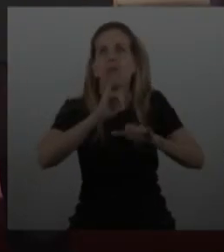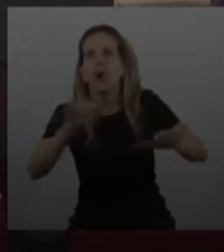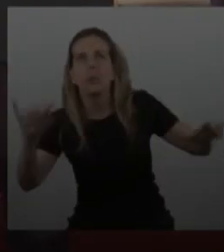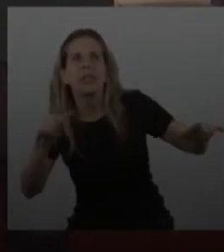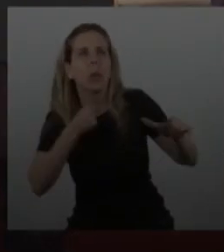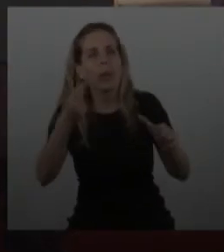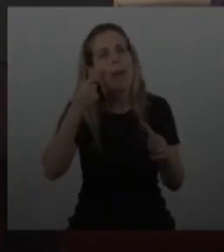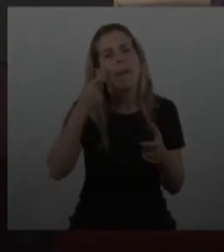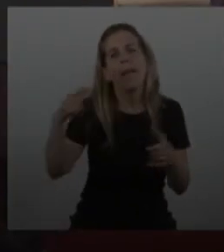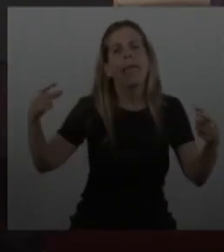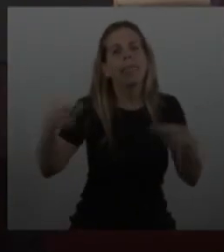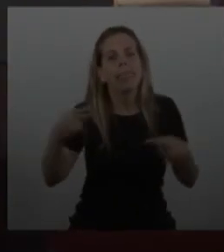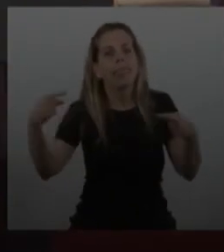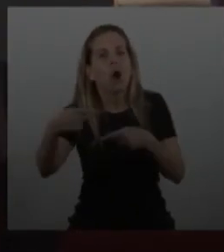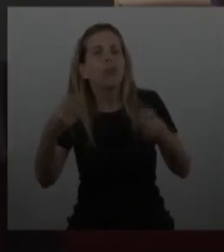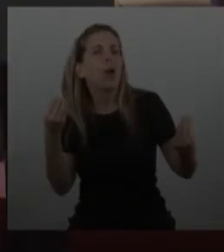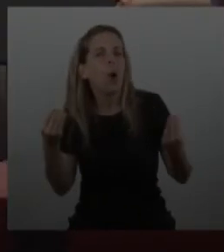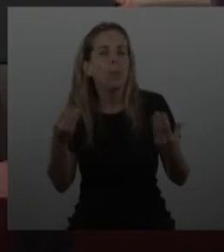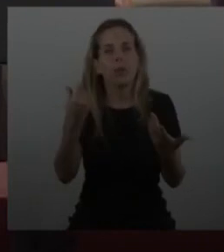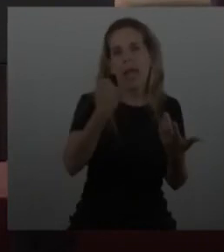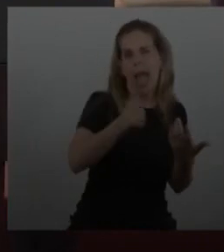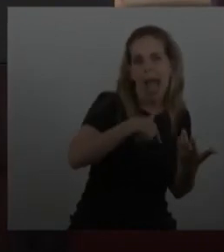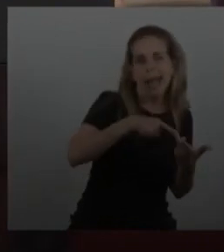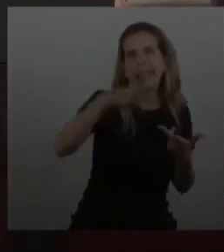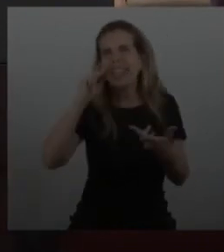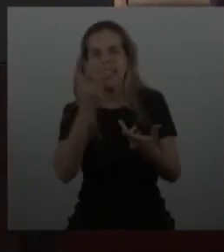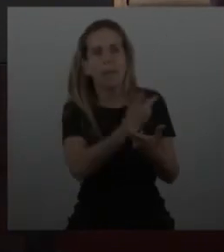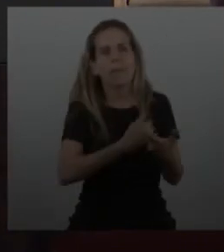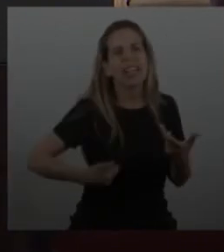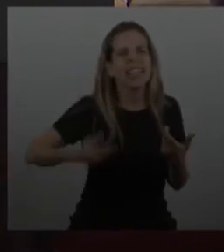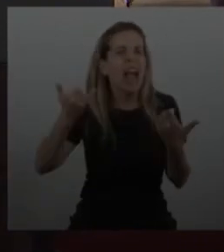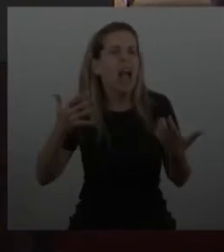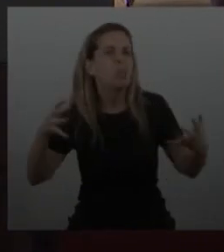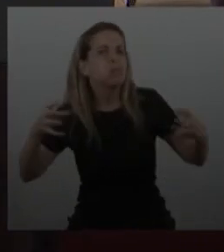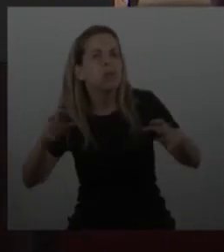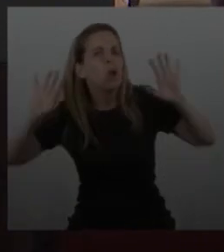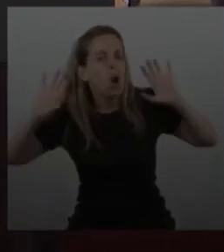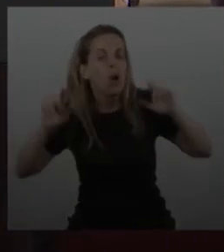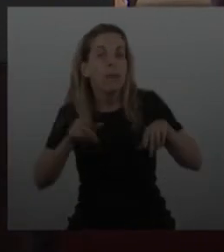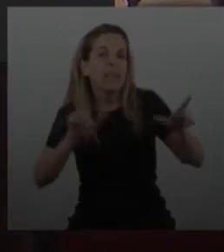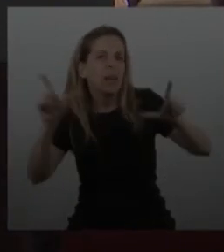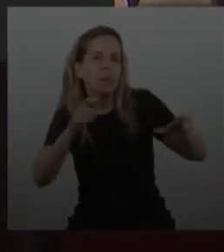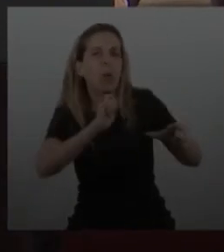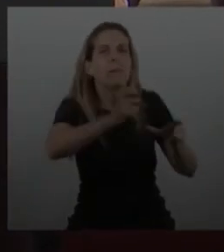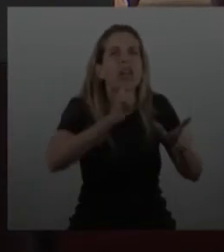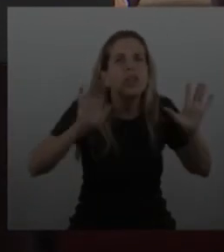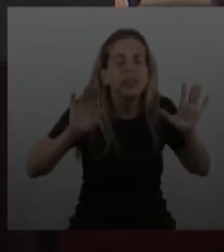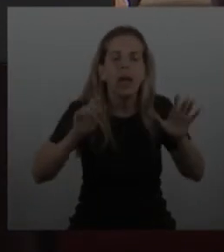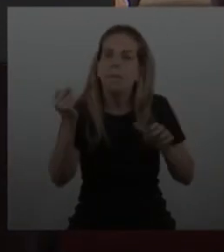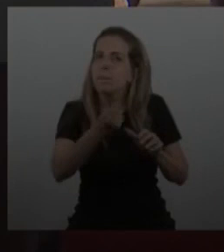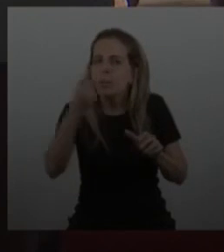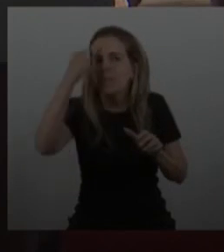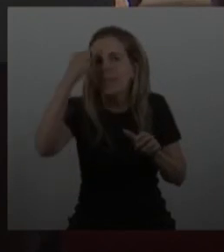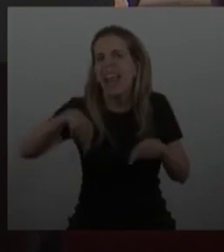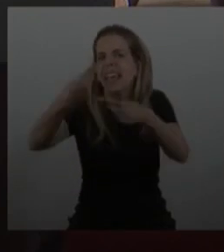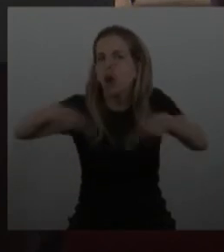diferencias entre dos hombres que conducen países. Y en verdad nunca miran cuáles son las coincidencias, que tal vez son muchas